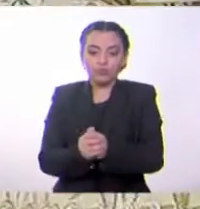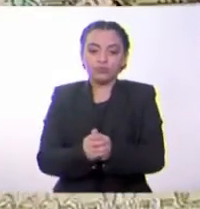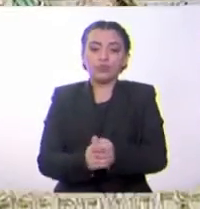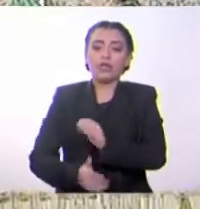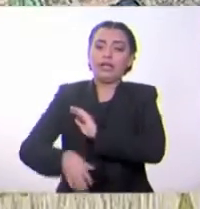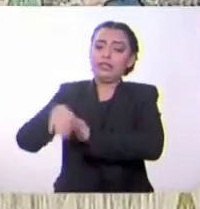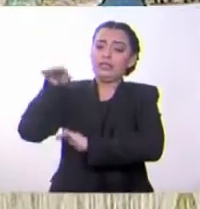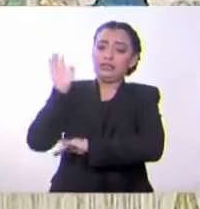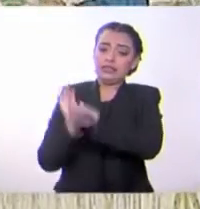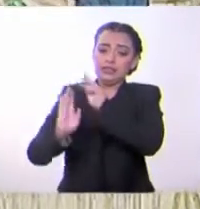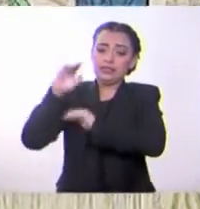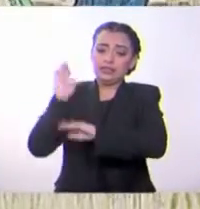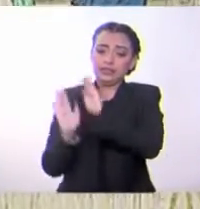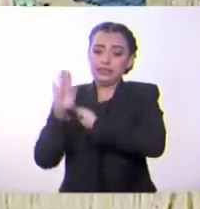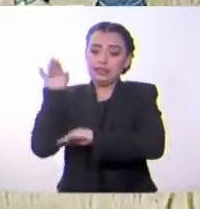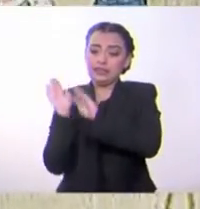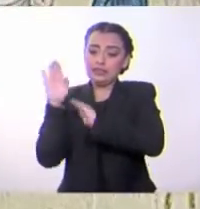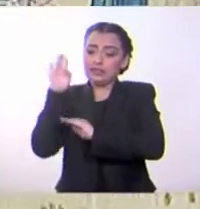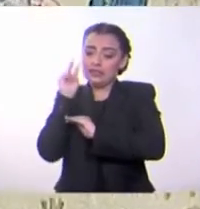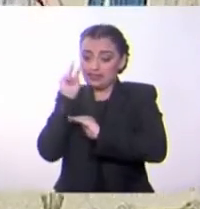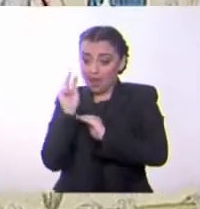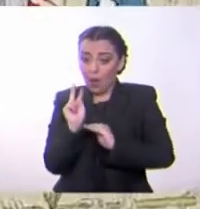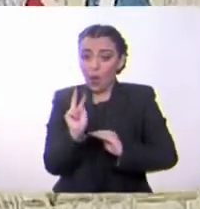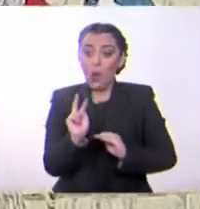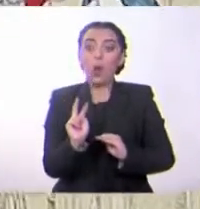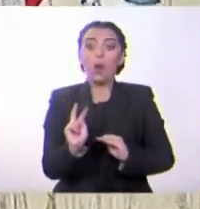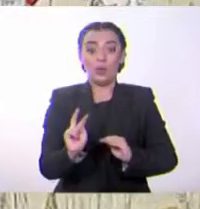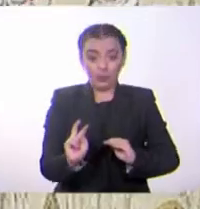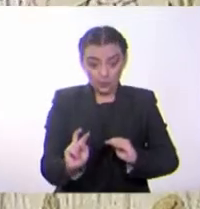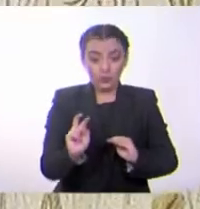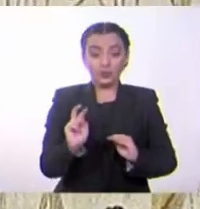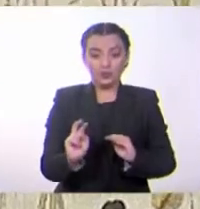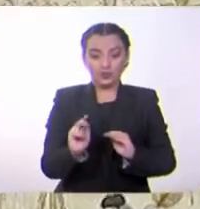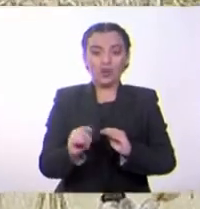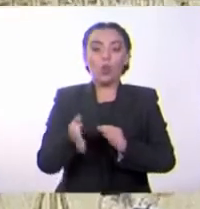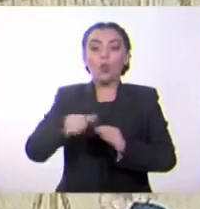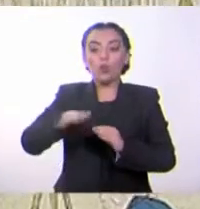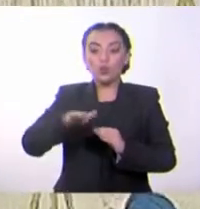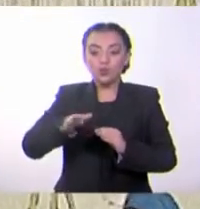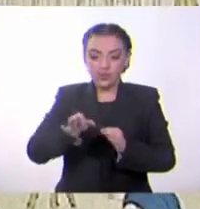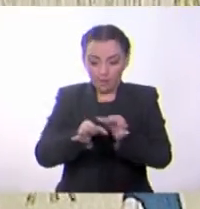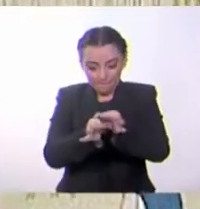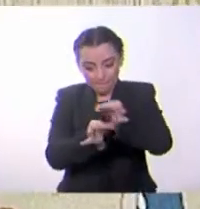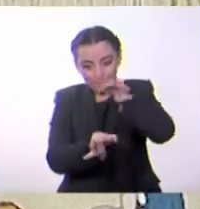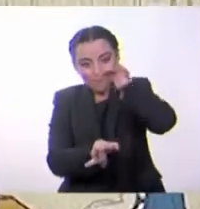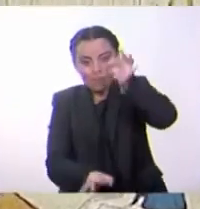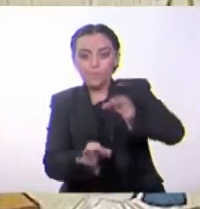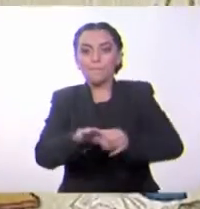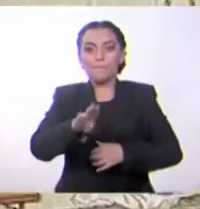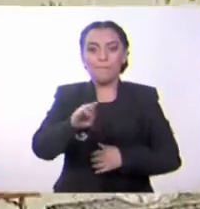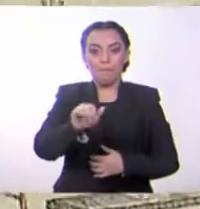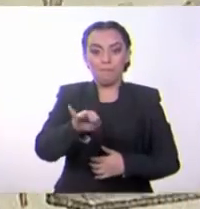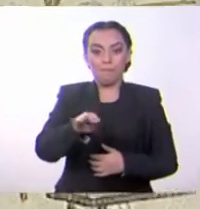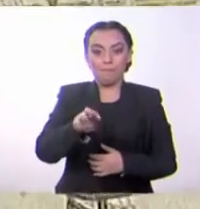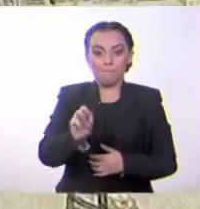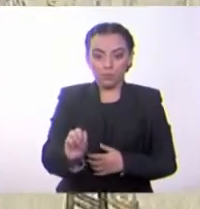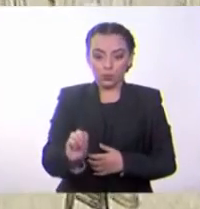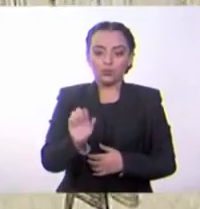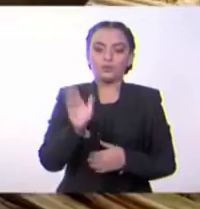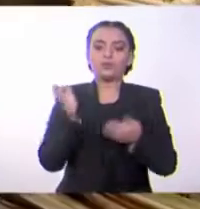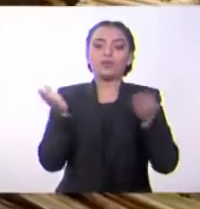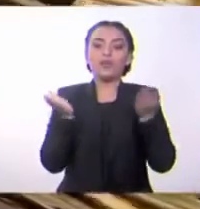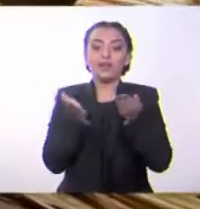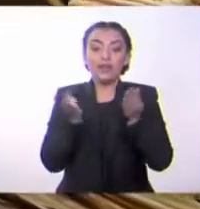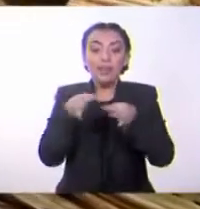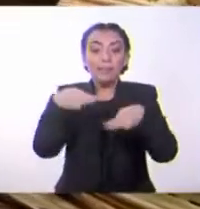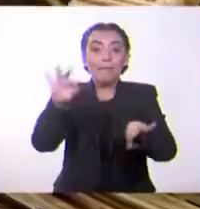caracteres chinos más antiguos ya se citan artículos de bambú. Más aún, se cree que el primer papel que se inventó estaba hecho